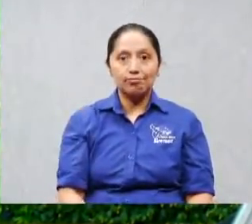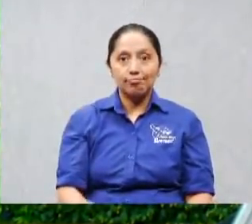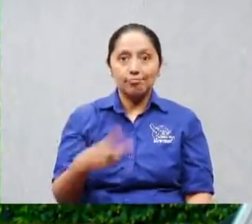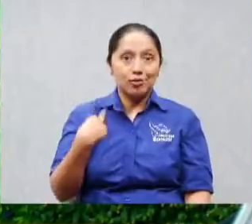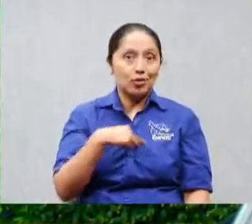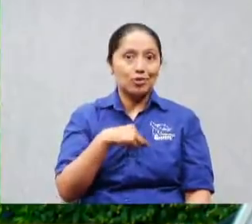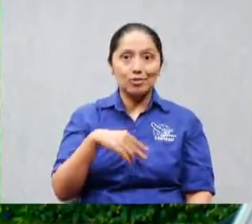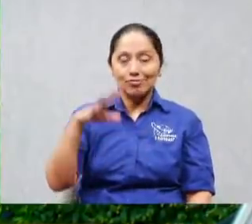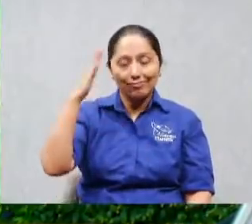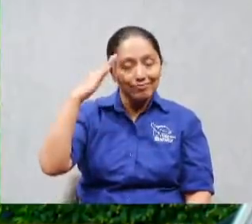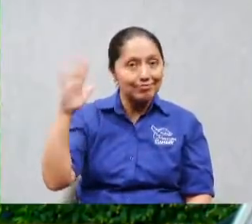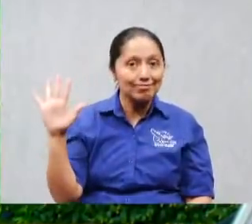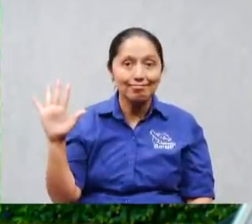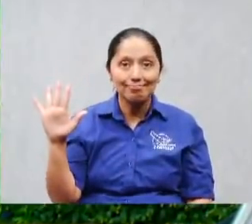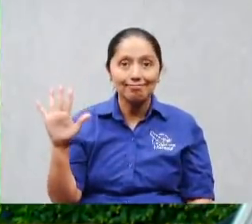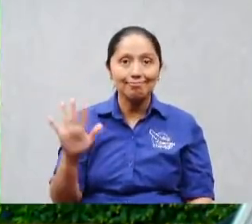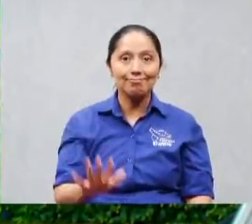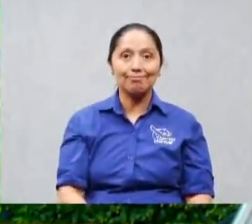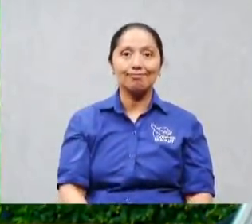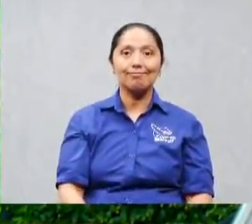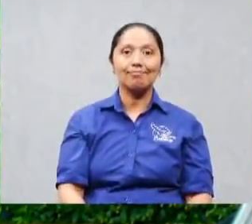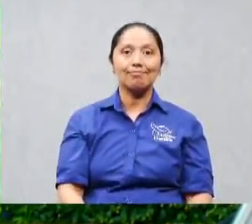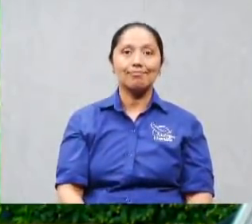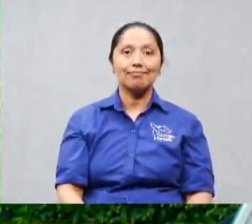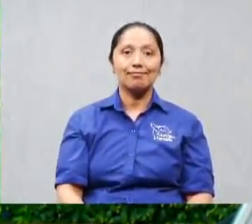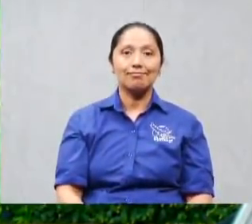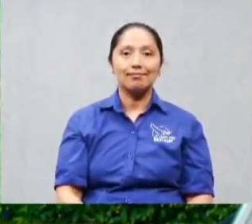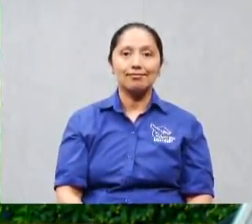bueno sigamos mejor antes de meternos en la pandemia